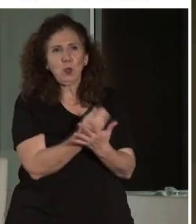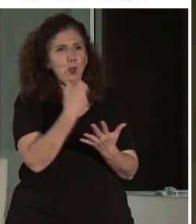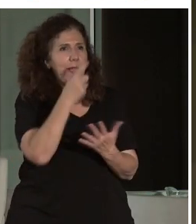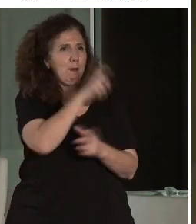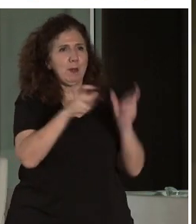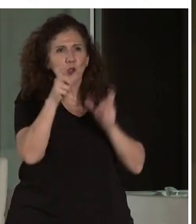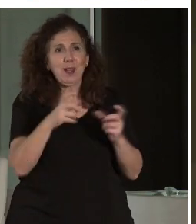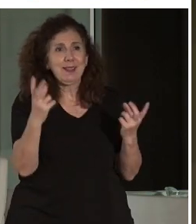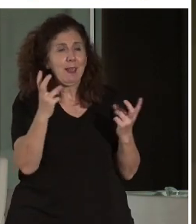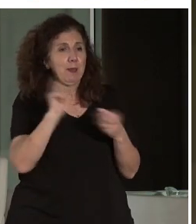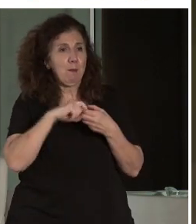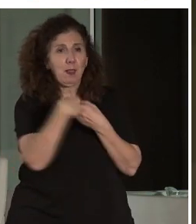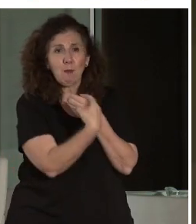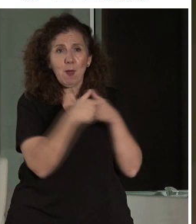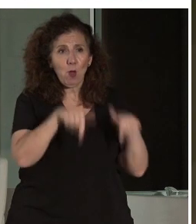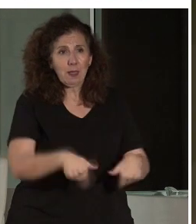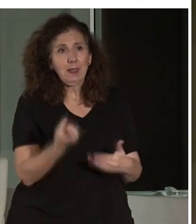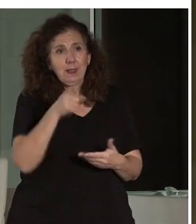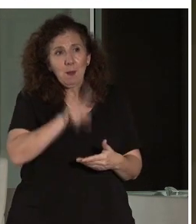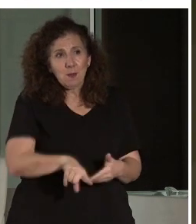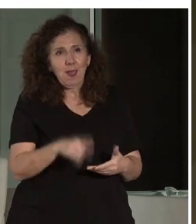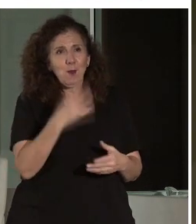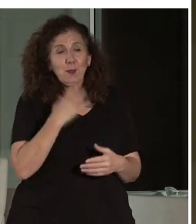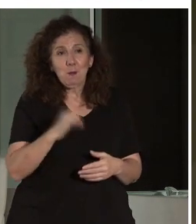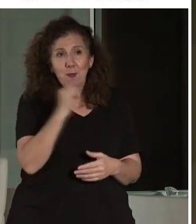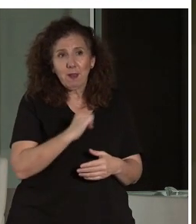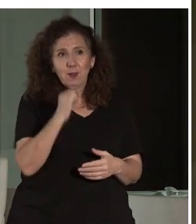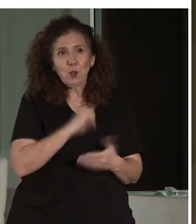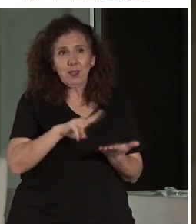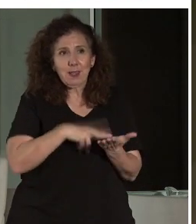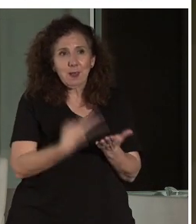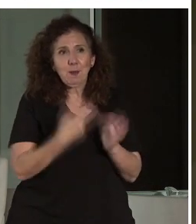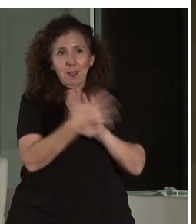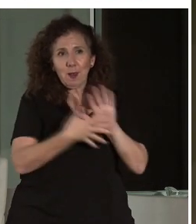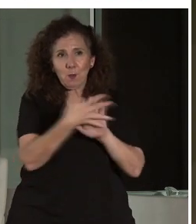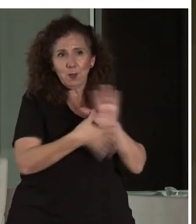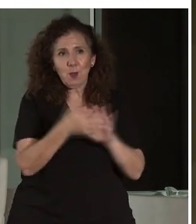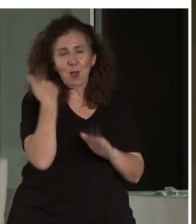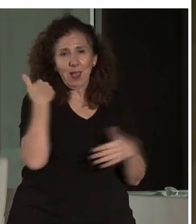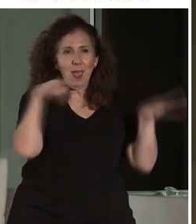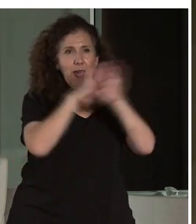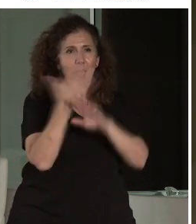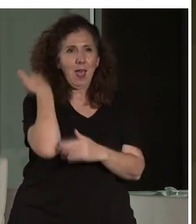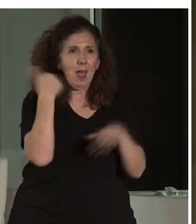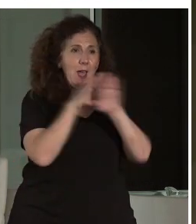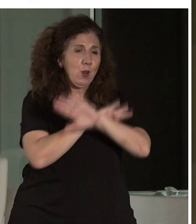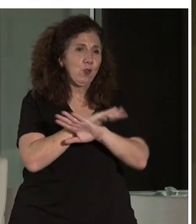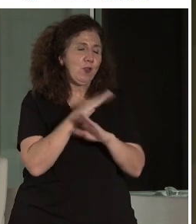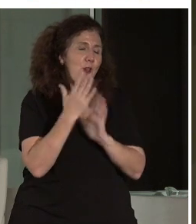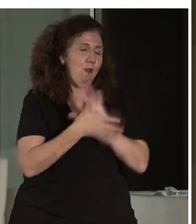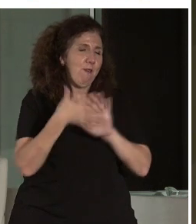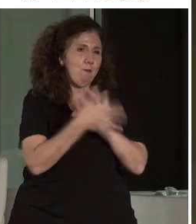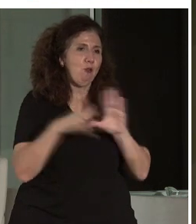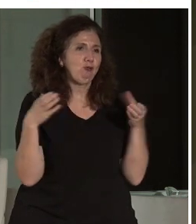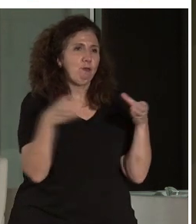todas las personas que habéis participado y, por supuesto, a nuestras magníficas intérpretes, que anoche lo comentábamos con el equipo de Córdoba,